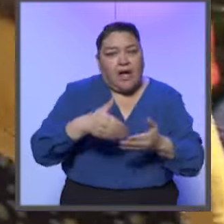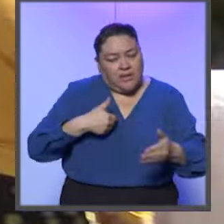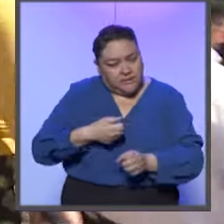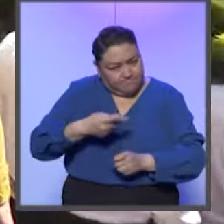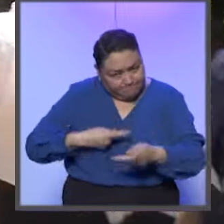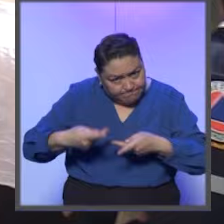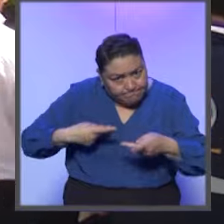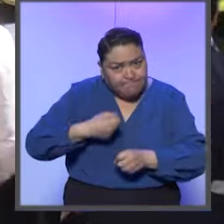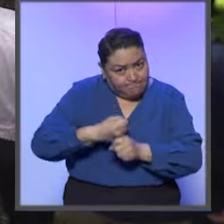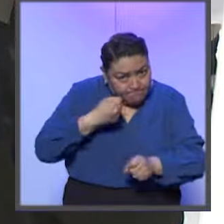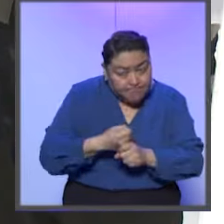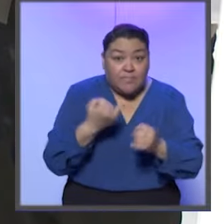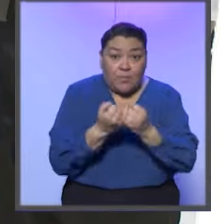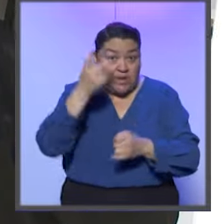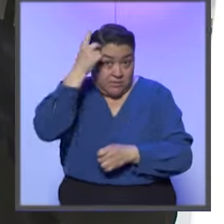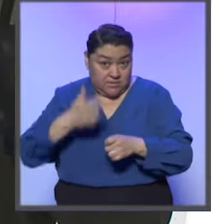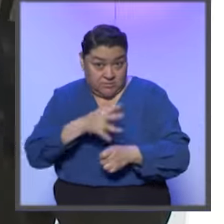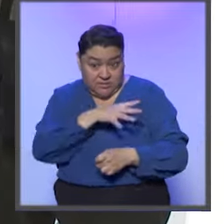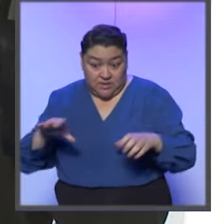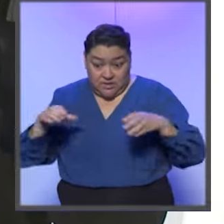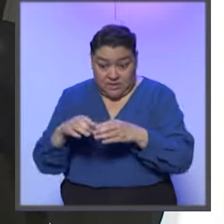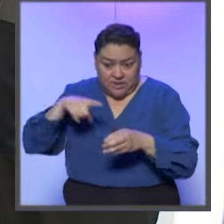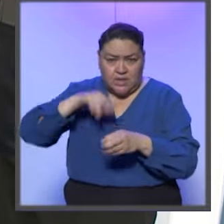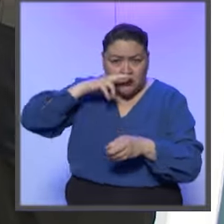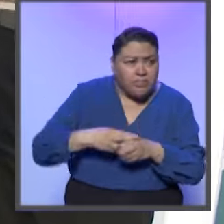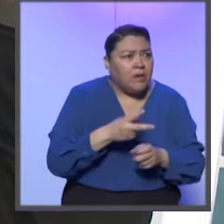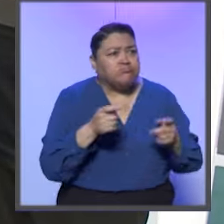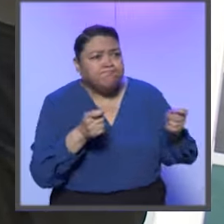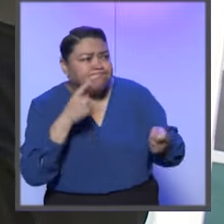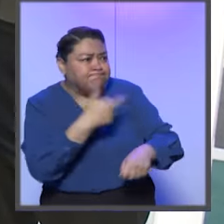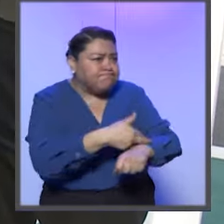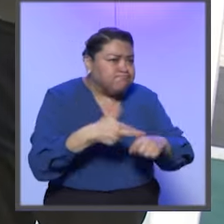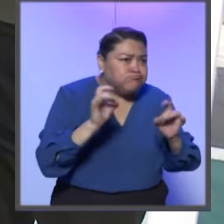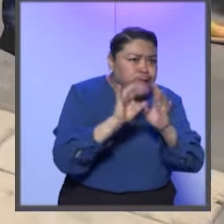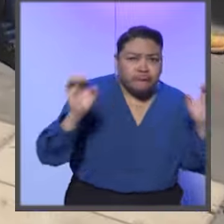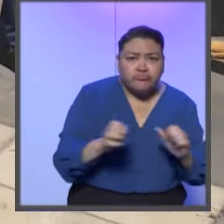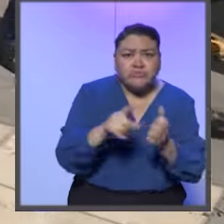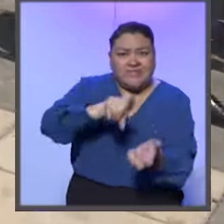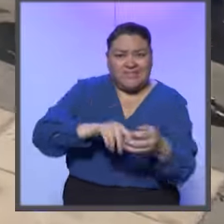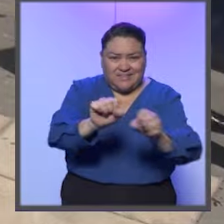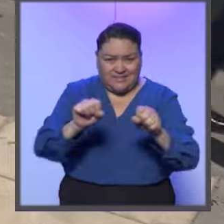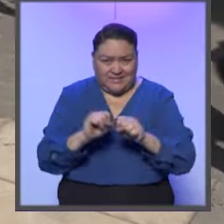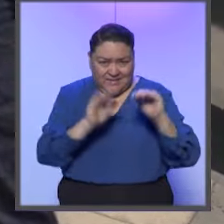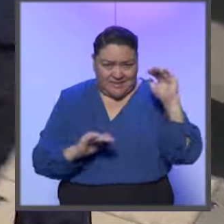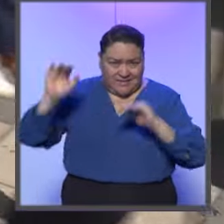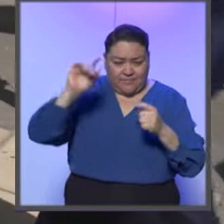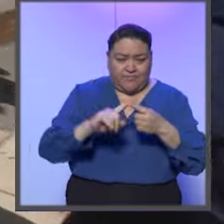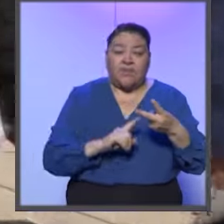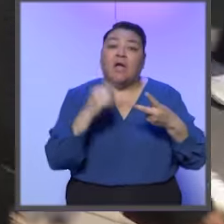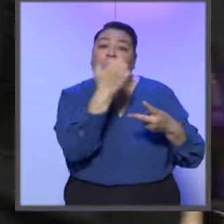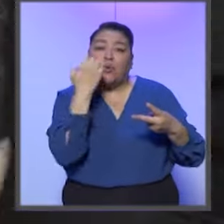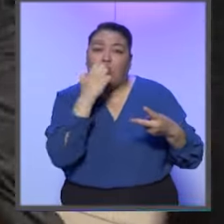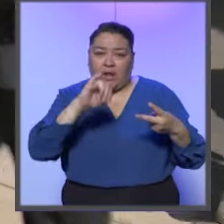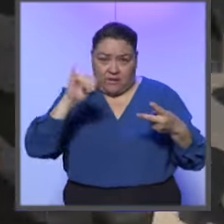caso por movimiento telúrico. La Dirección General de Protección Institucional coordinó las acciones de prevención en las instalaciones de la Sala Superior,